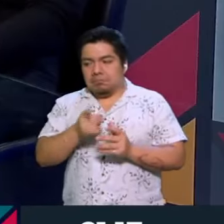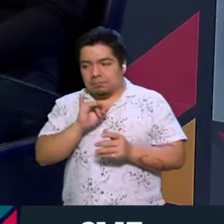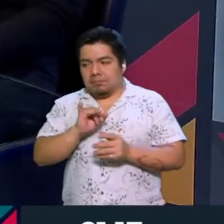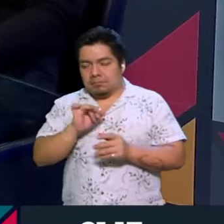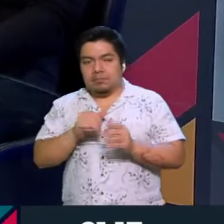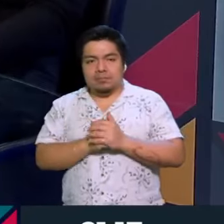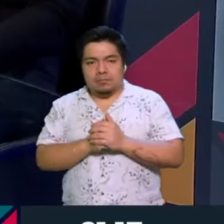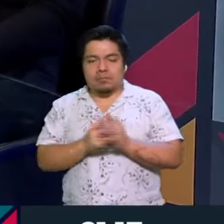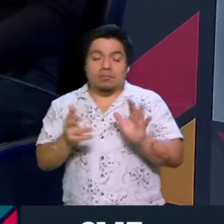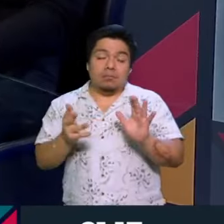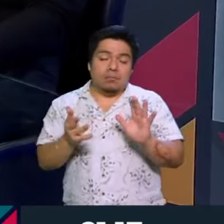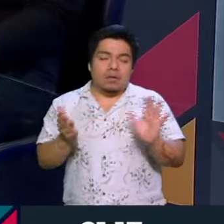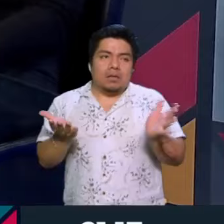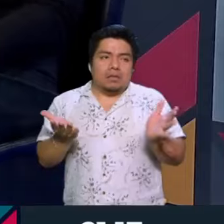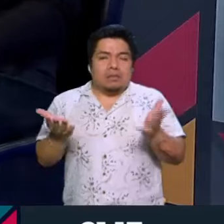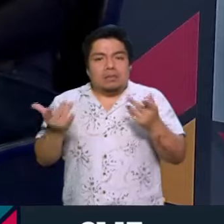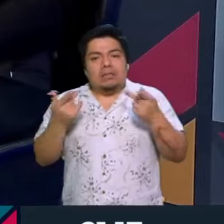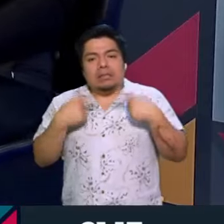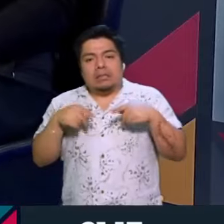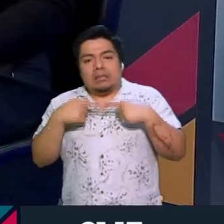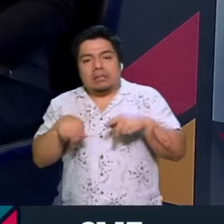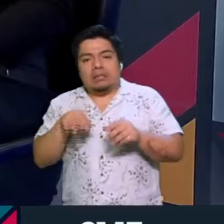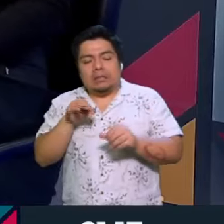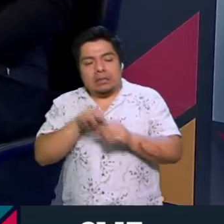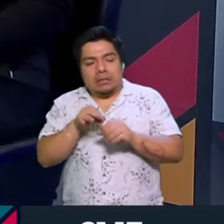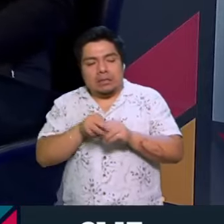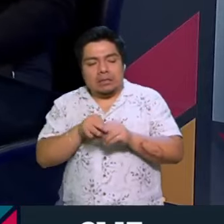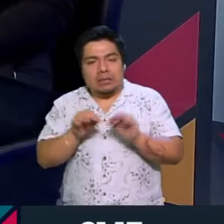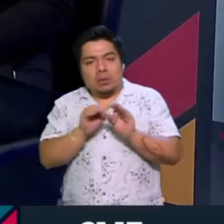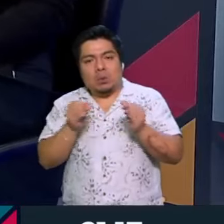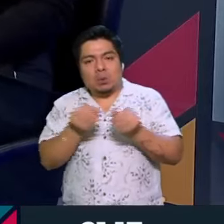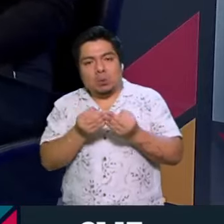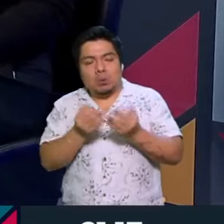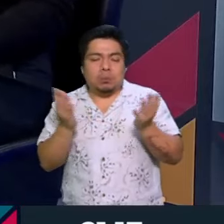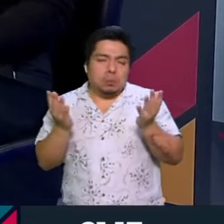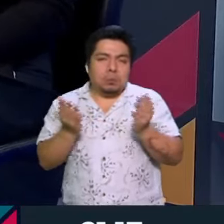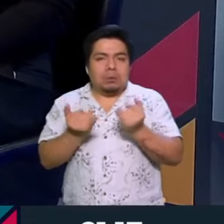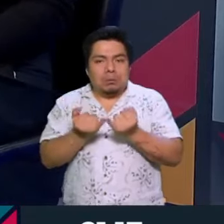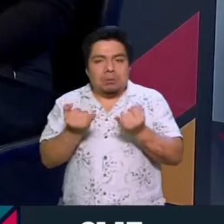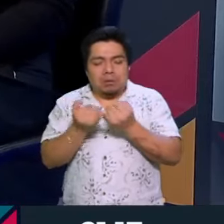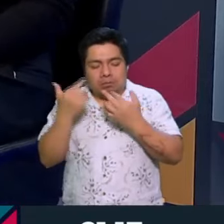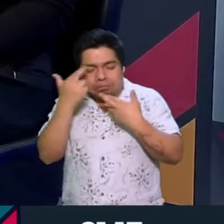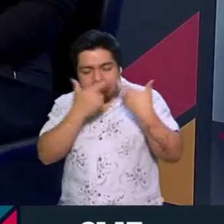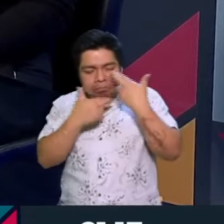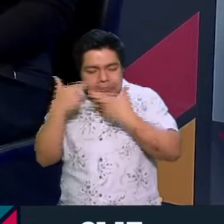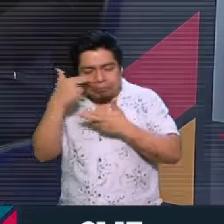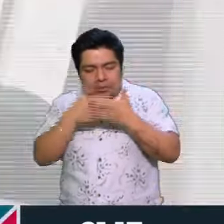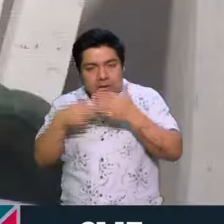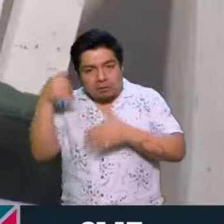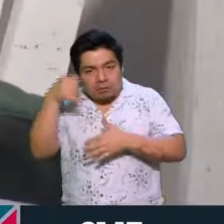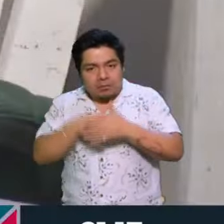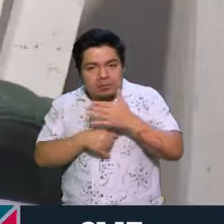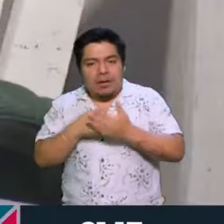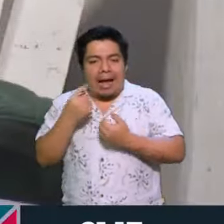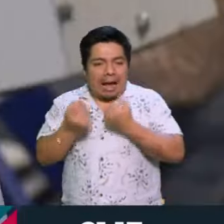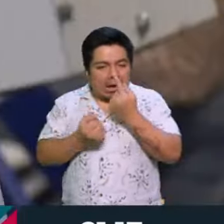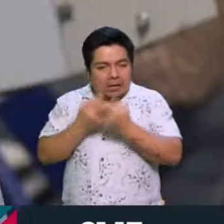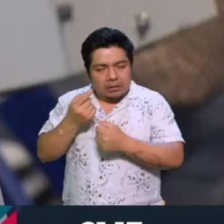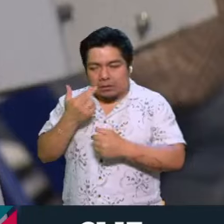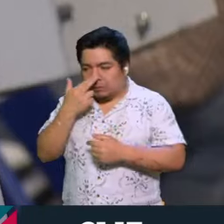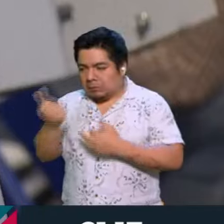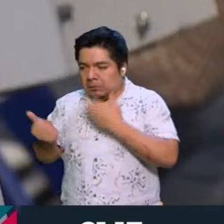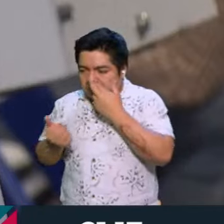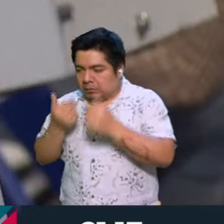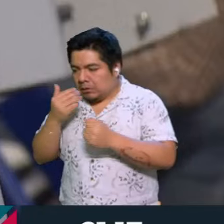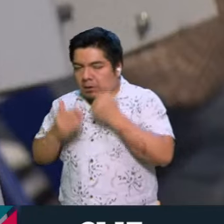No podemos descalificar a las personas como votan. En todo caso, y ahora vamos al análisis, pero bueno, hay razones que las